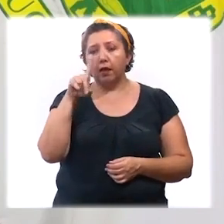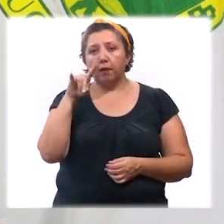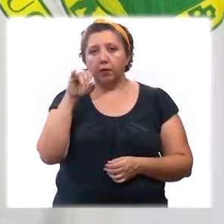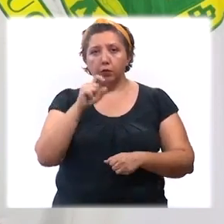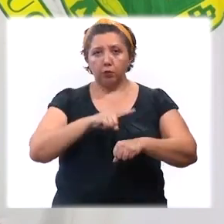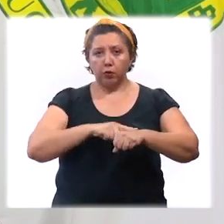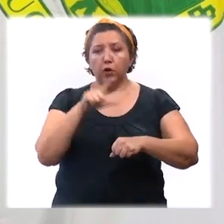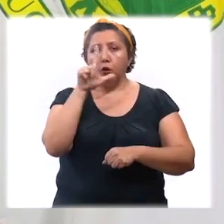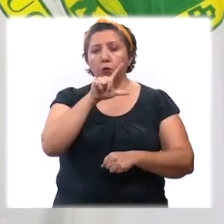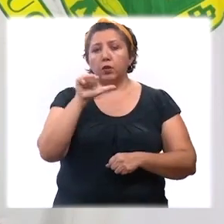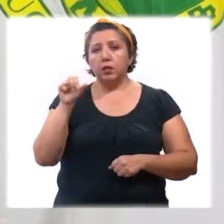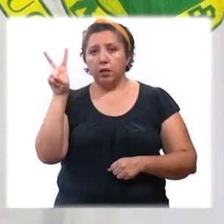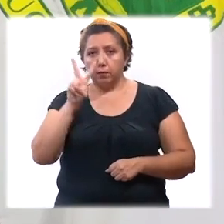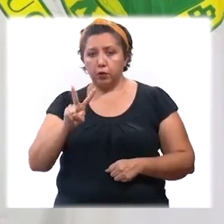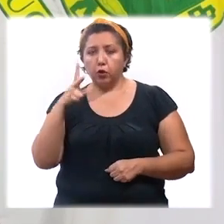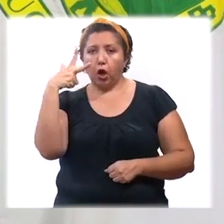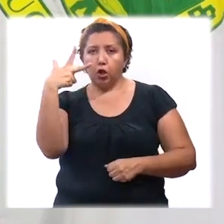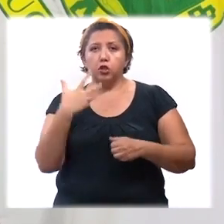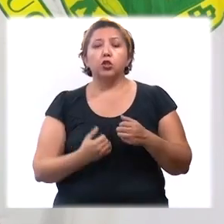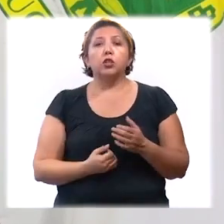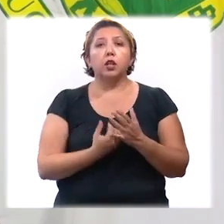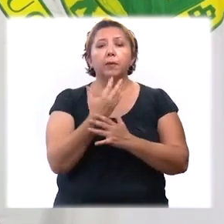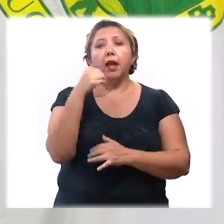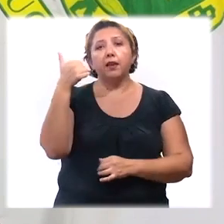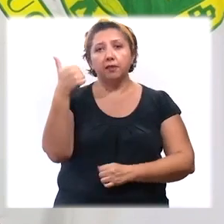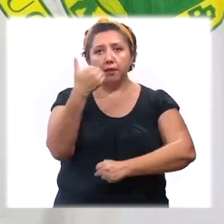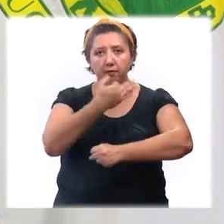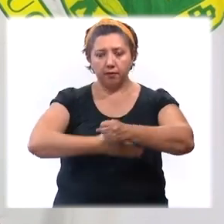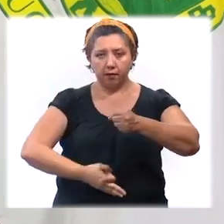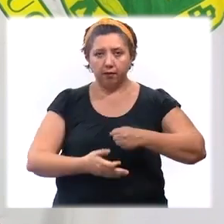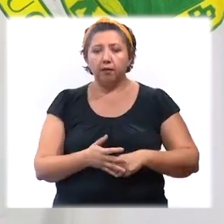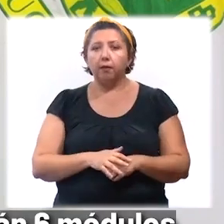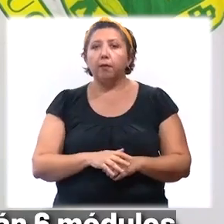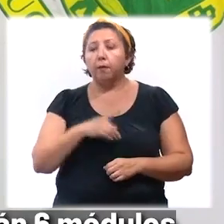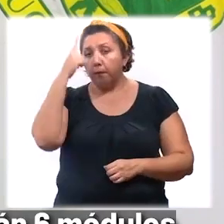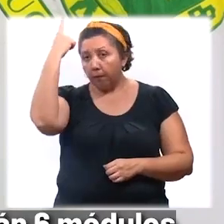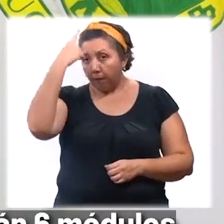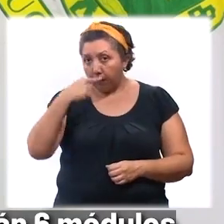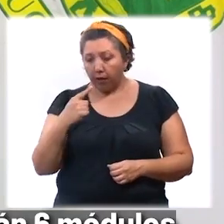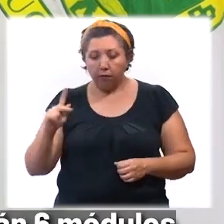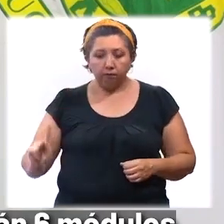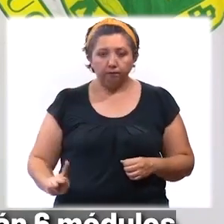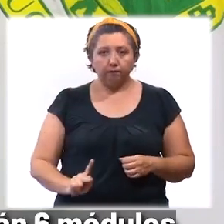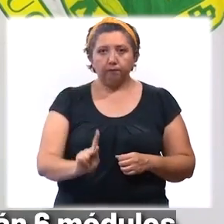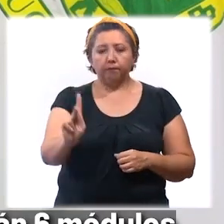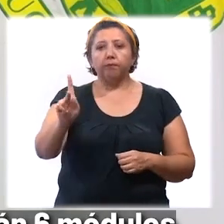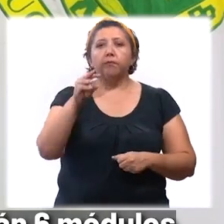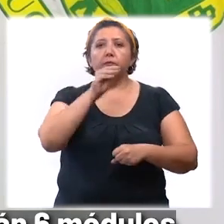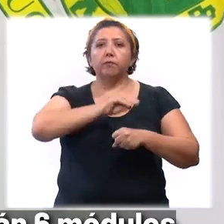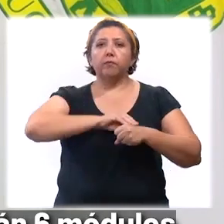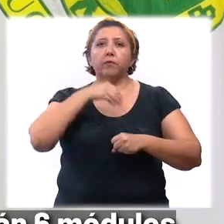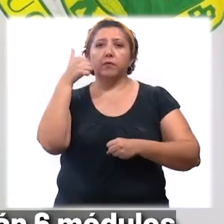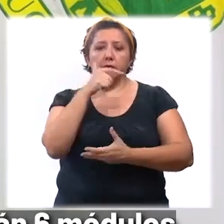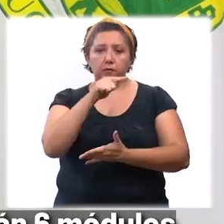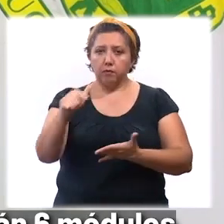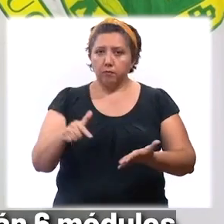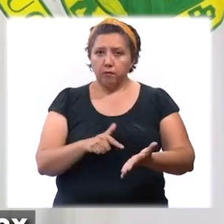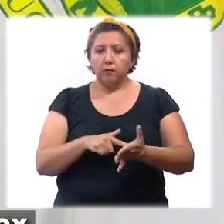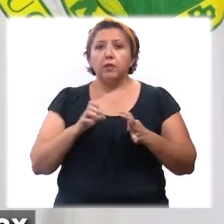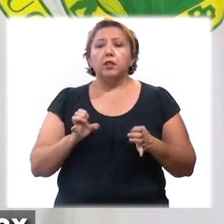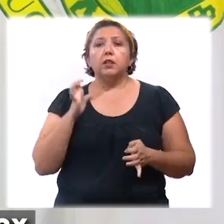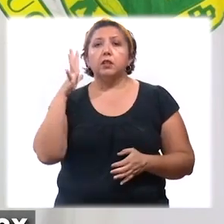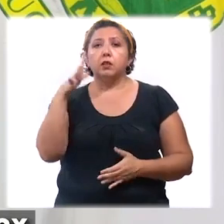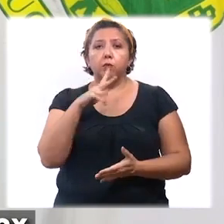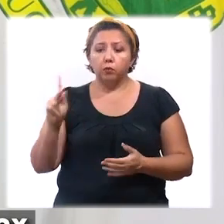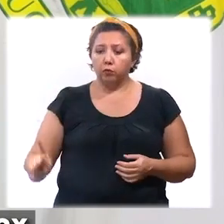con un horario de lunes a viernes de 8 de la mañana a 6 de la tarde. Para el caso del interior del Estado, se habilitarán seis módulos